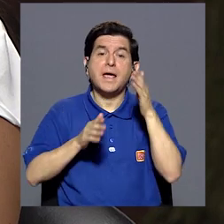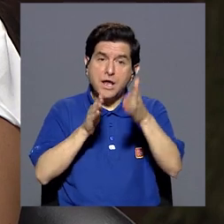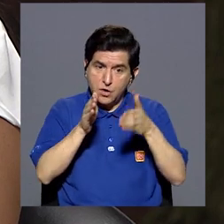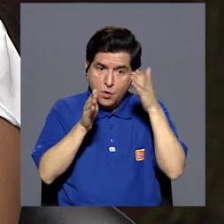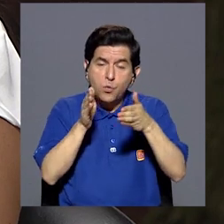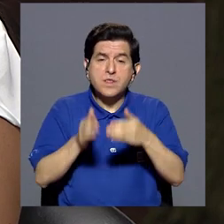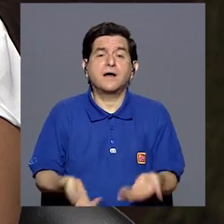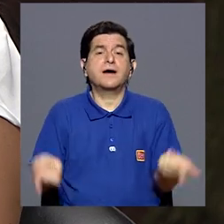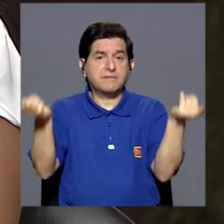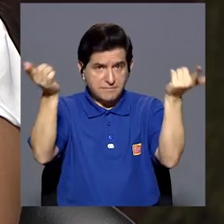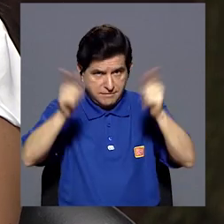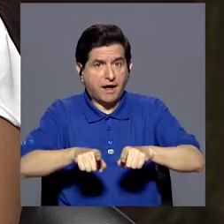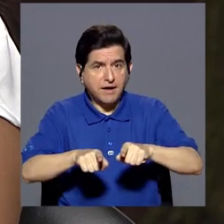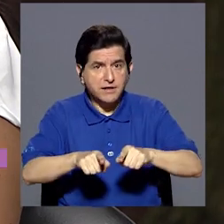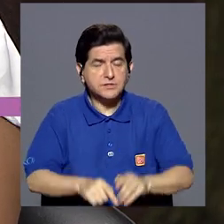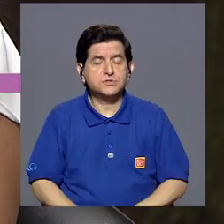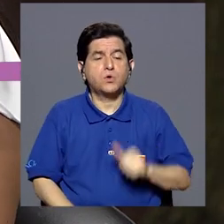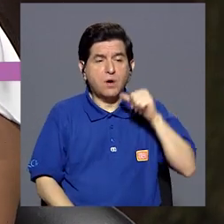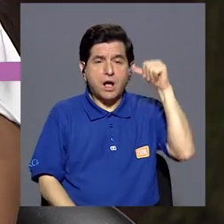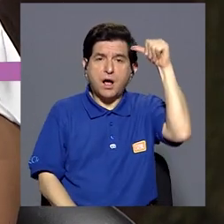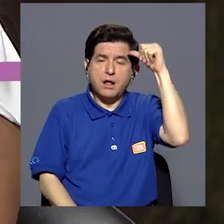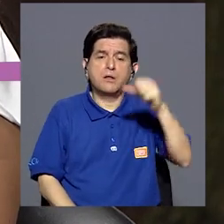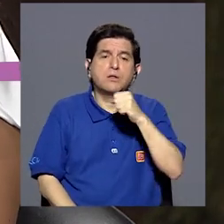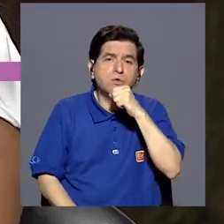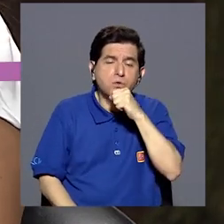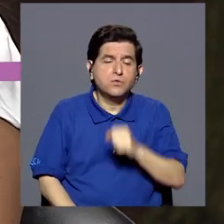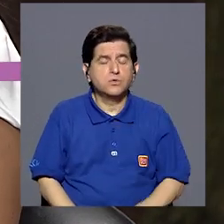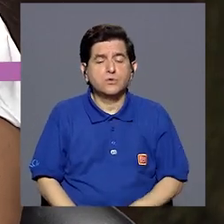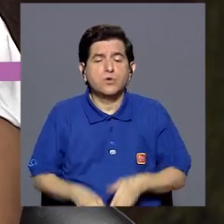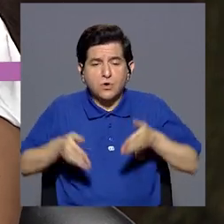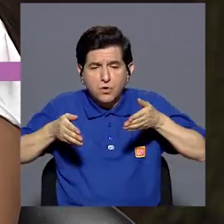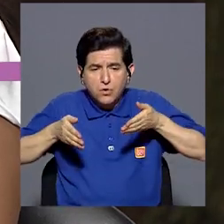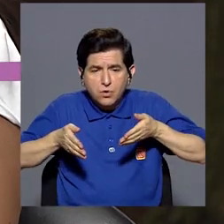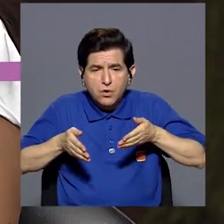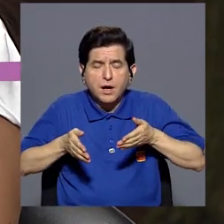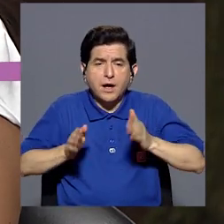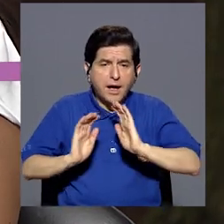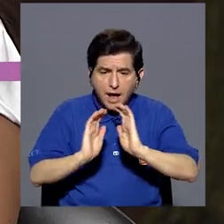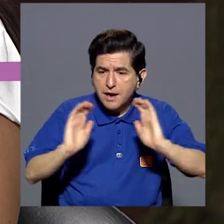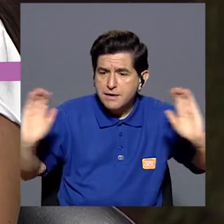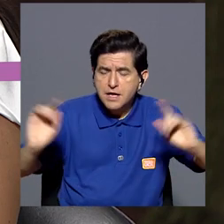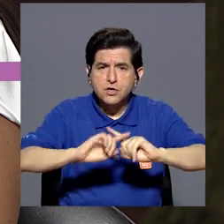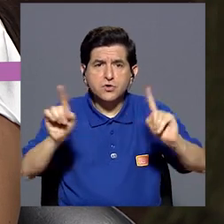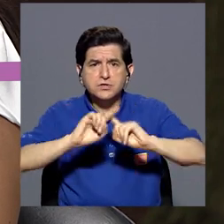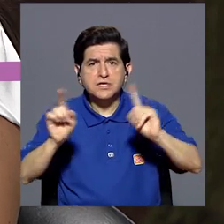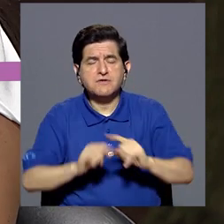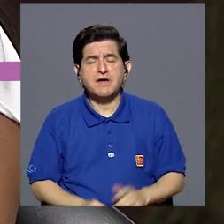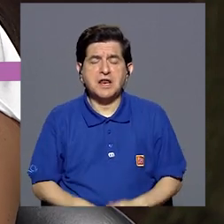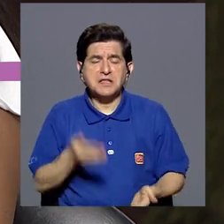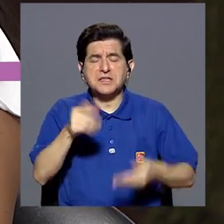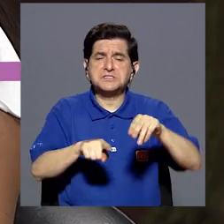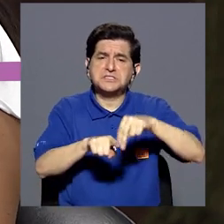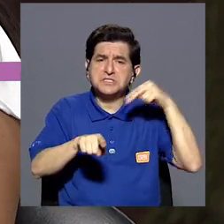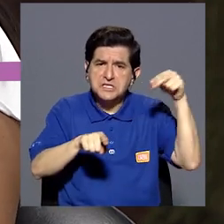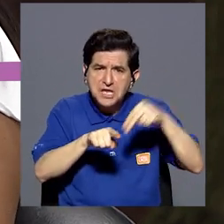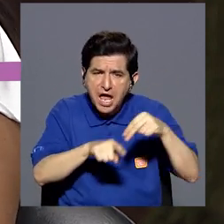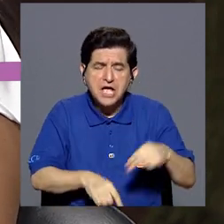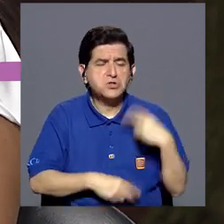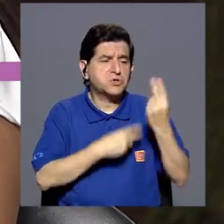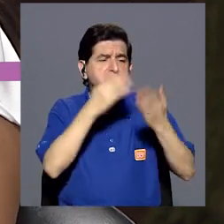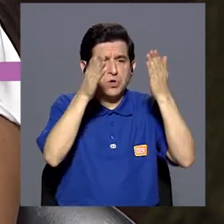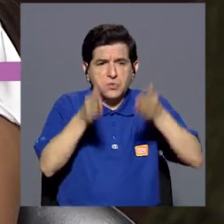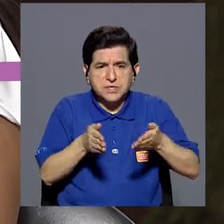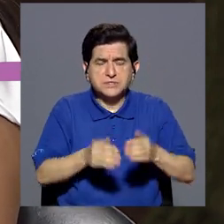cuidando, digamos, en ese caso es un adulto mayor que está cuidando a unos niños, ¿verdad? Que son tal vez sus nietos,